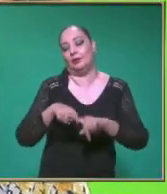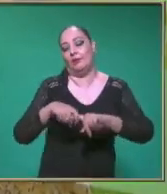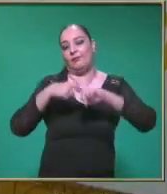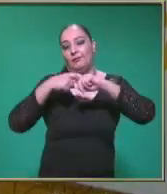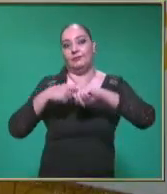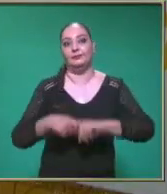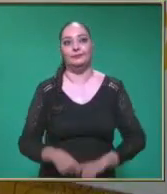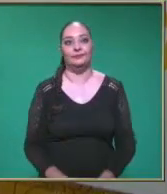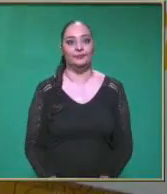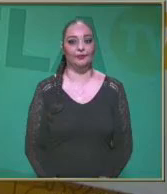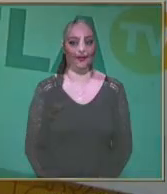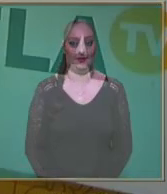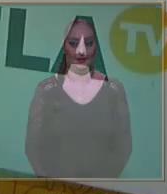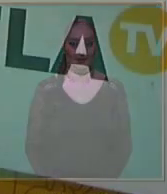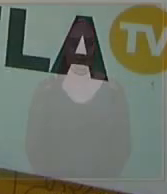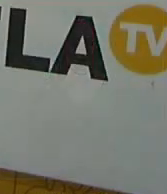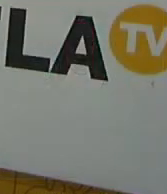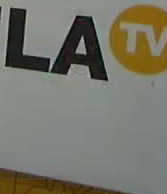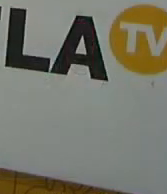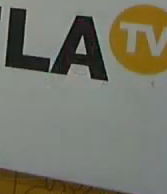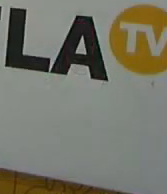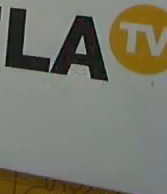corte Prepárense para el cajón